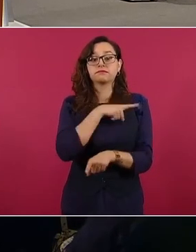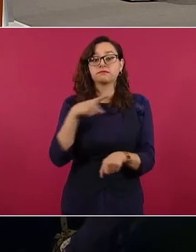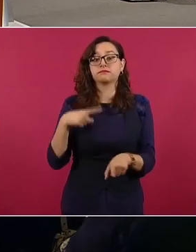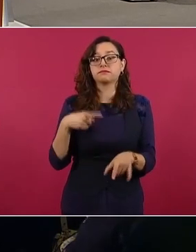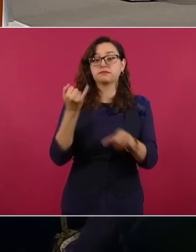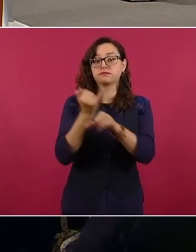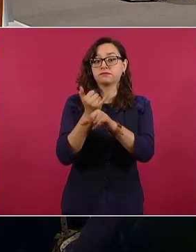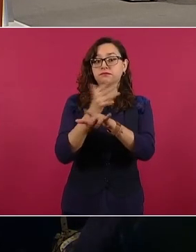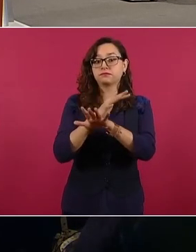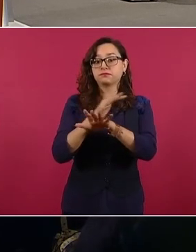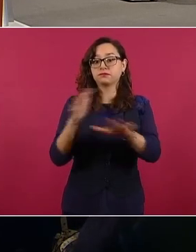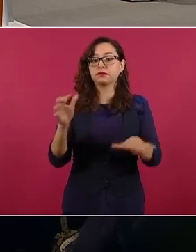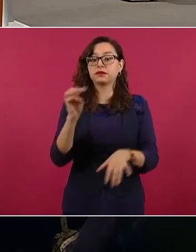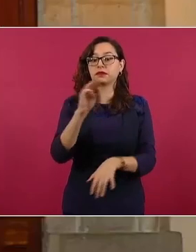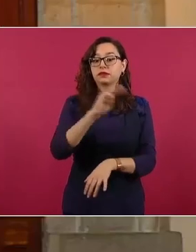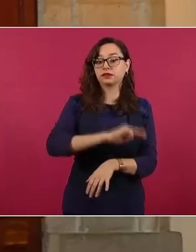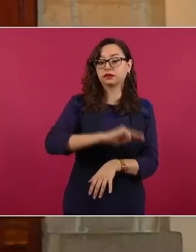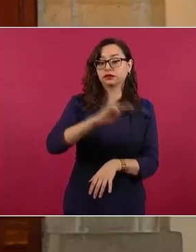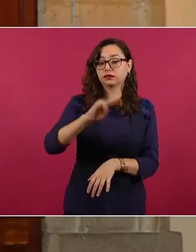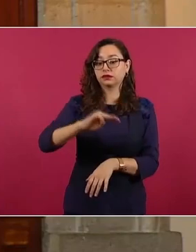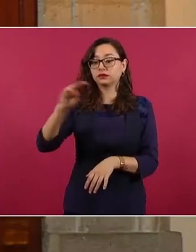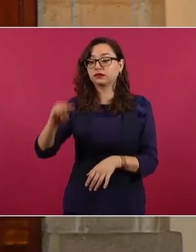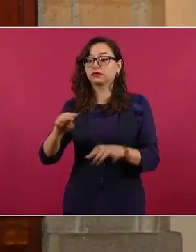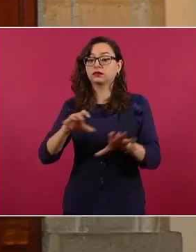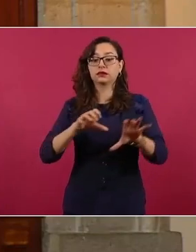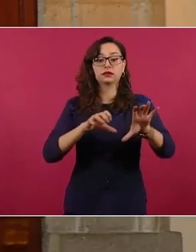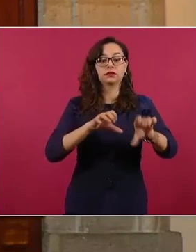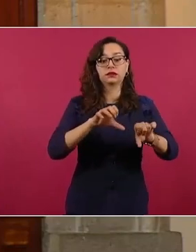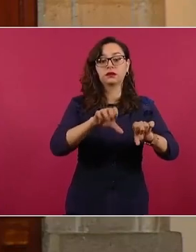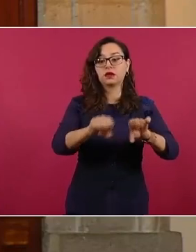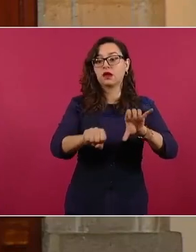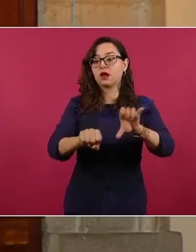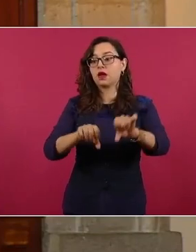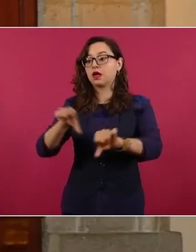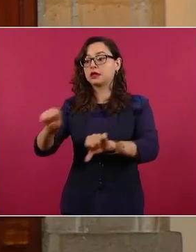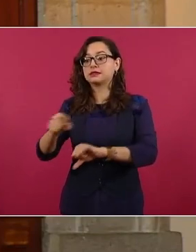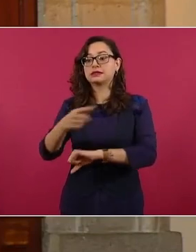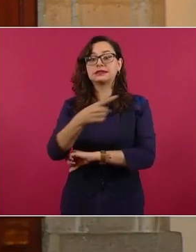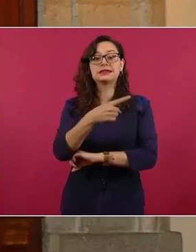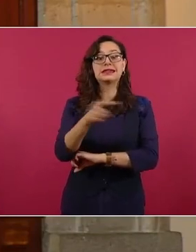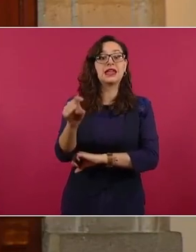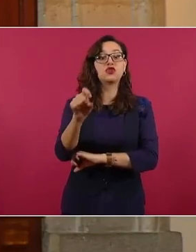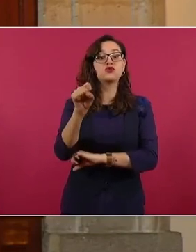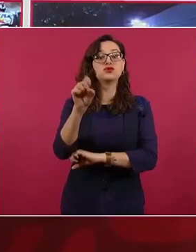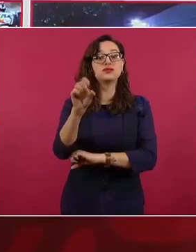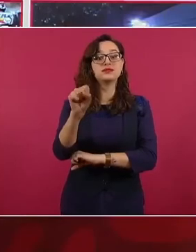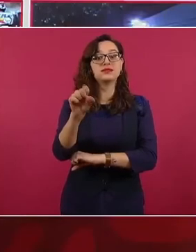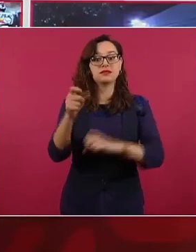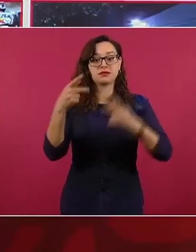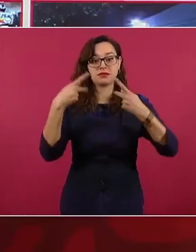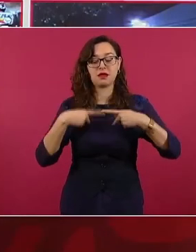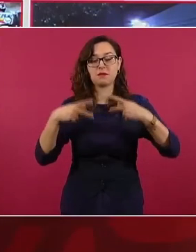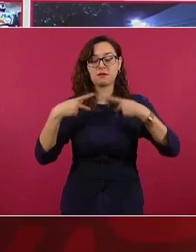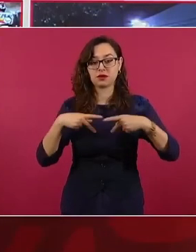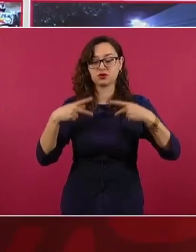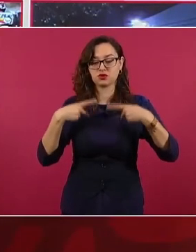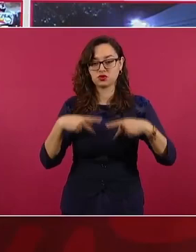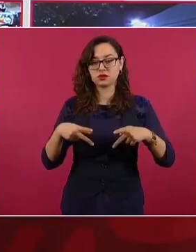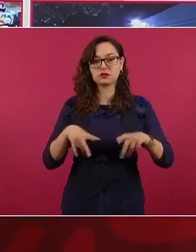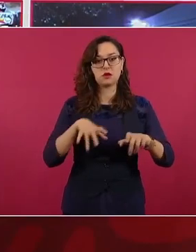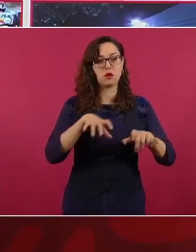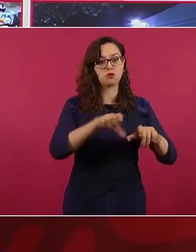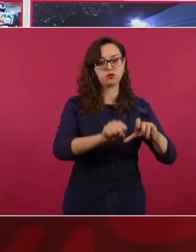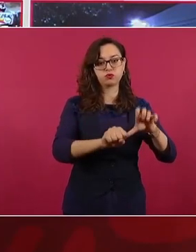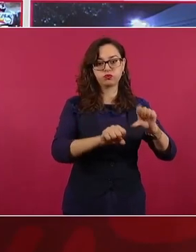operativo de la Secretaría de Defensa Nacional, la Fiscalía General de la República, a través de la Fiscalía de Coordinación